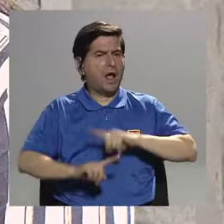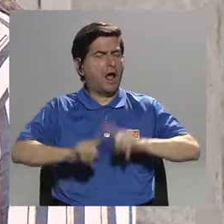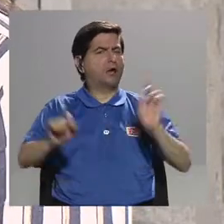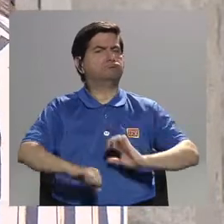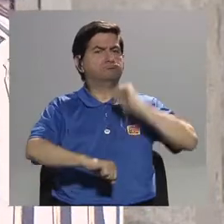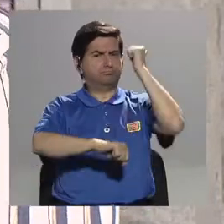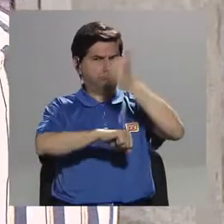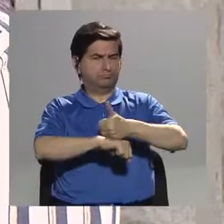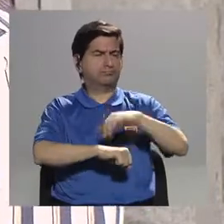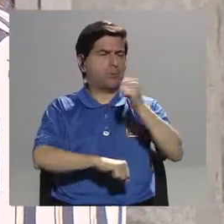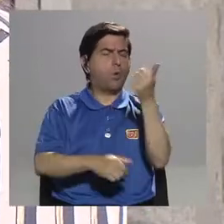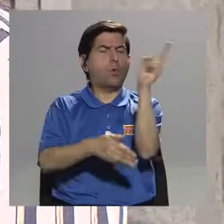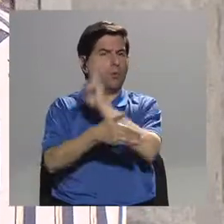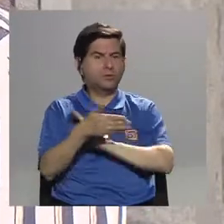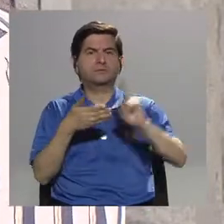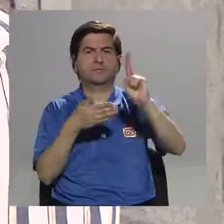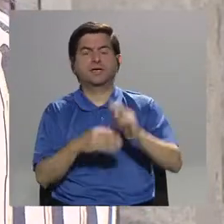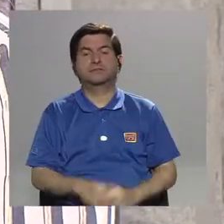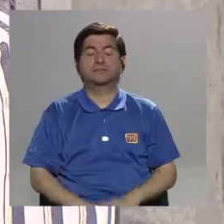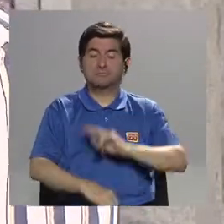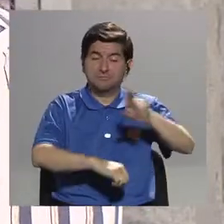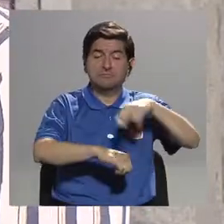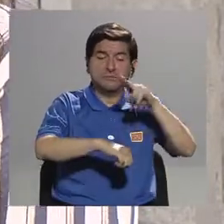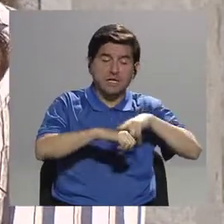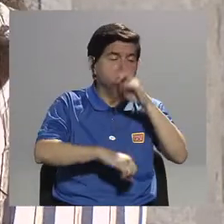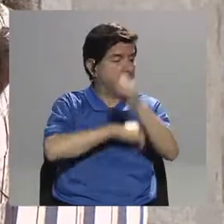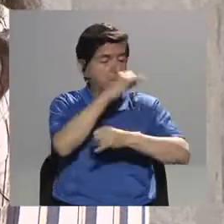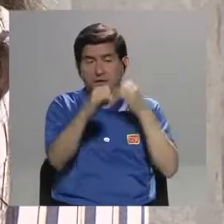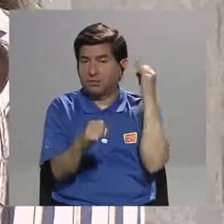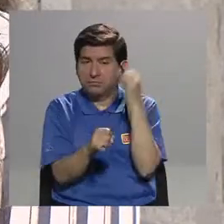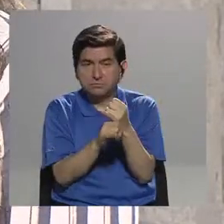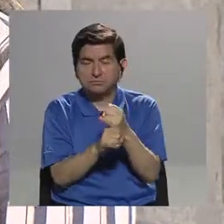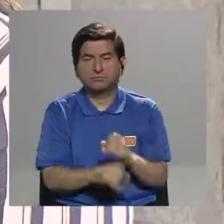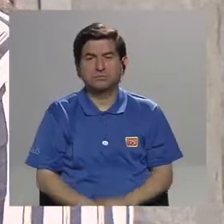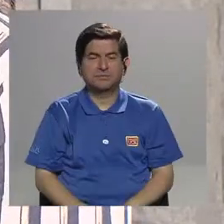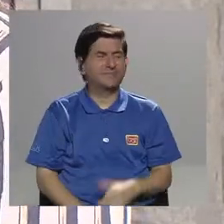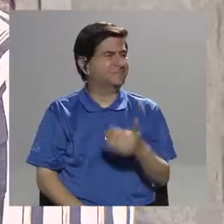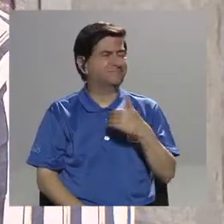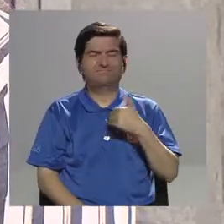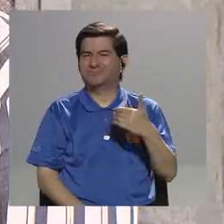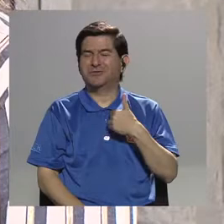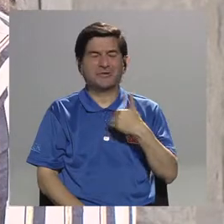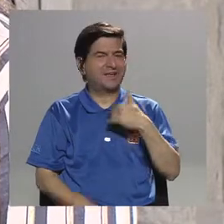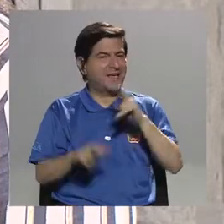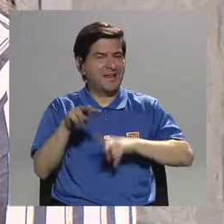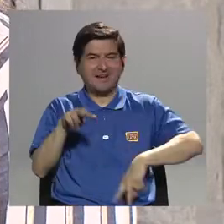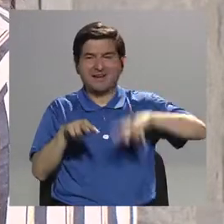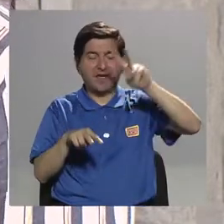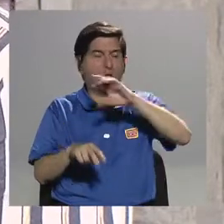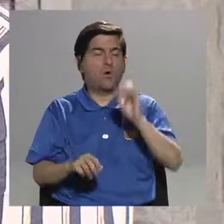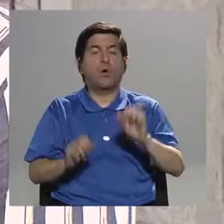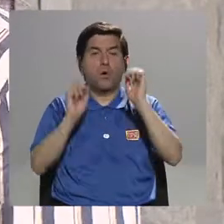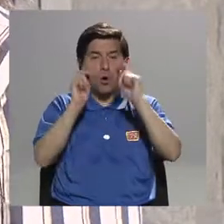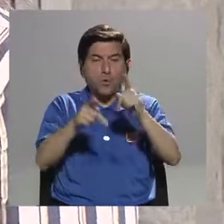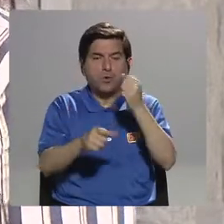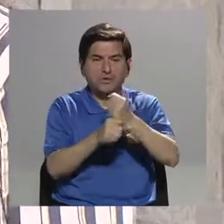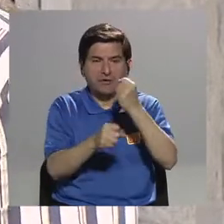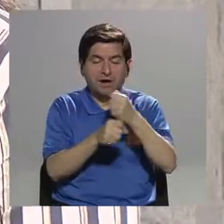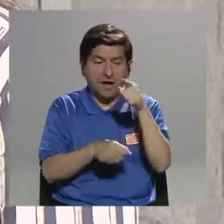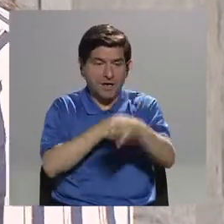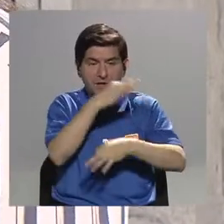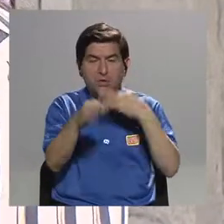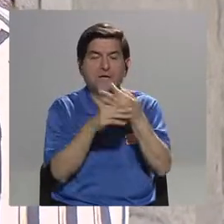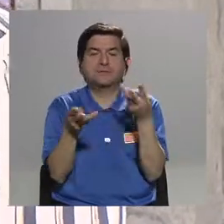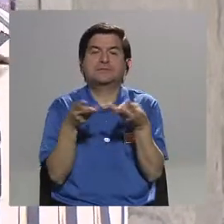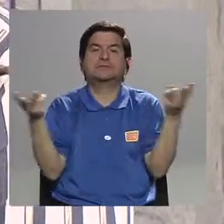reales. Esto hace una gran diferencia con otras universidades a nivel nacional y a nivel internacional que no tienen